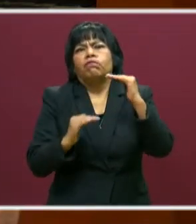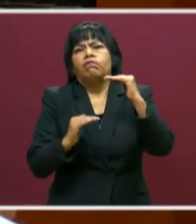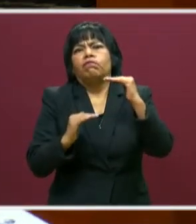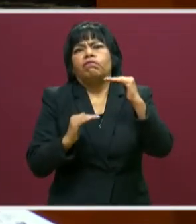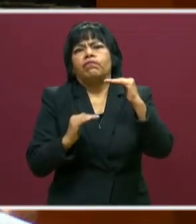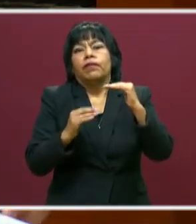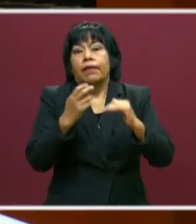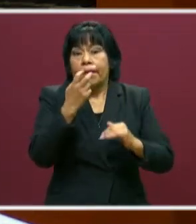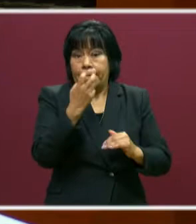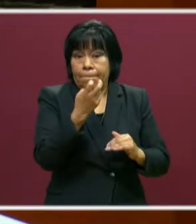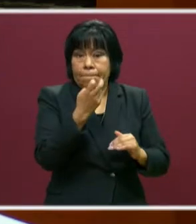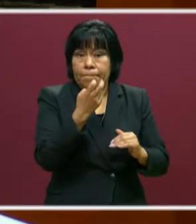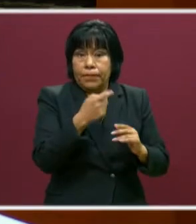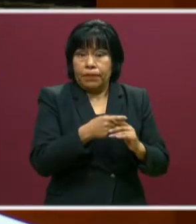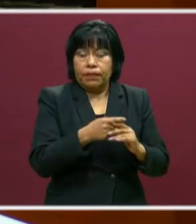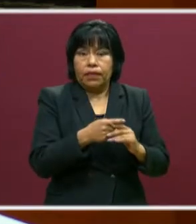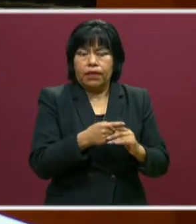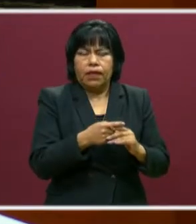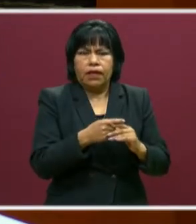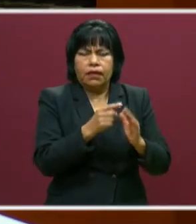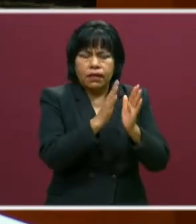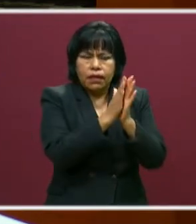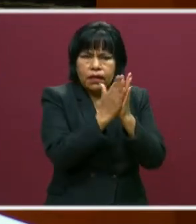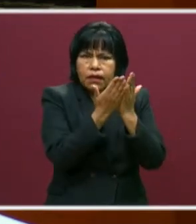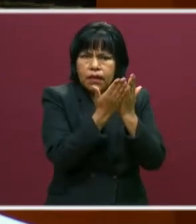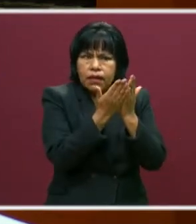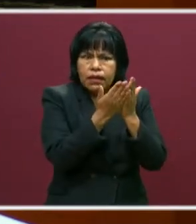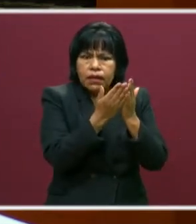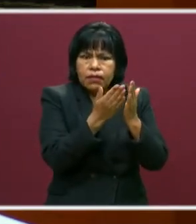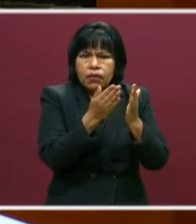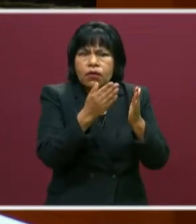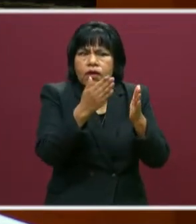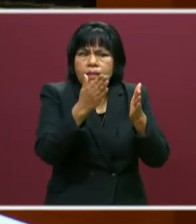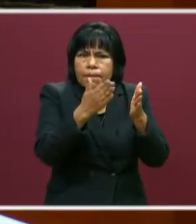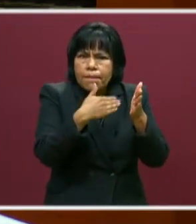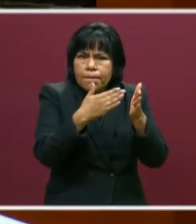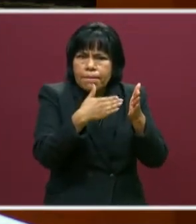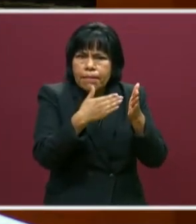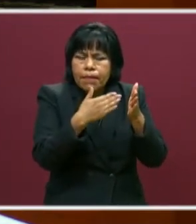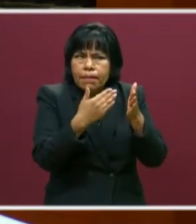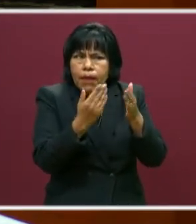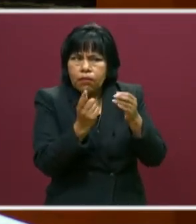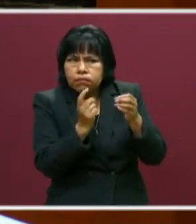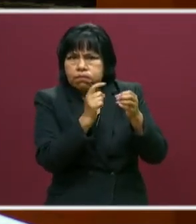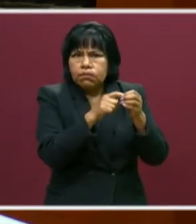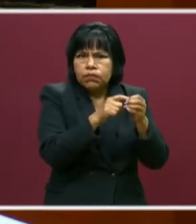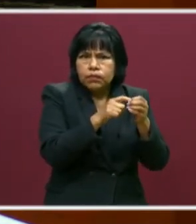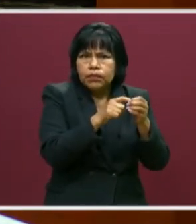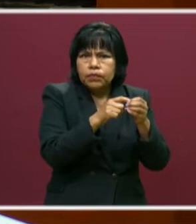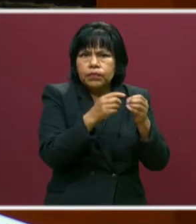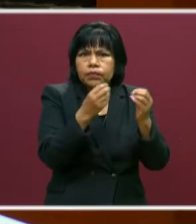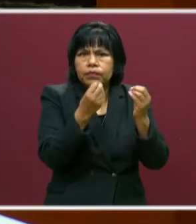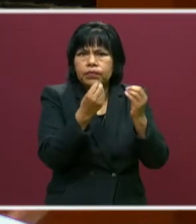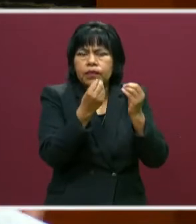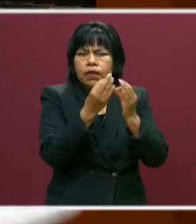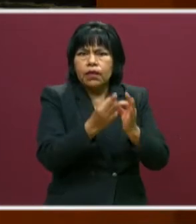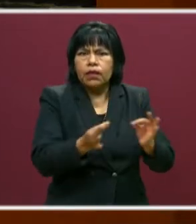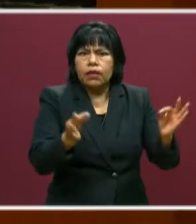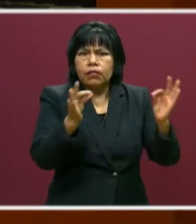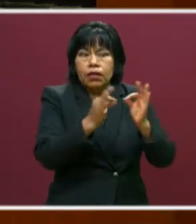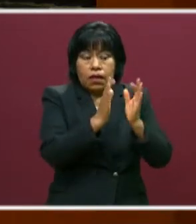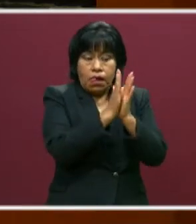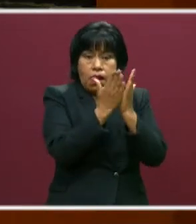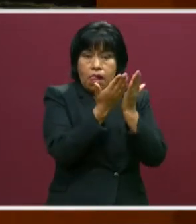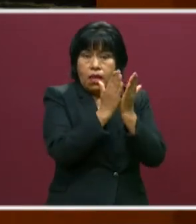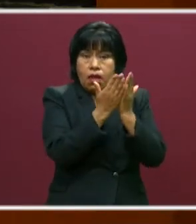este documento, obviamente, está construido con todo un conjunto de fundamentos, entre ellos estos